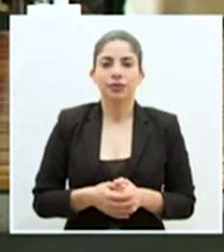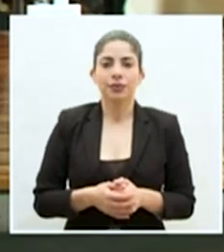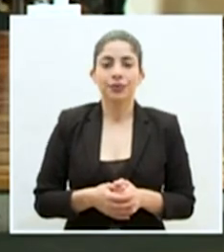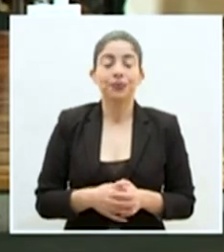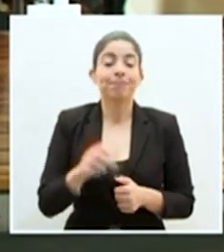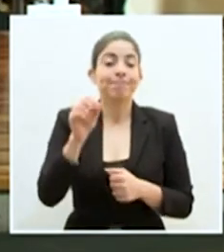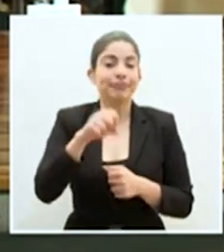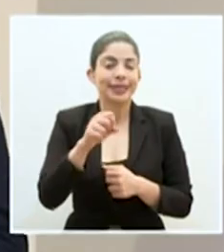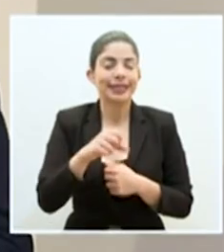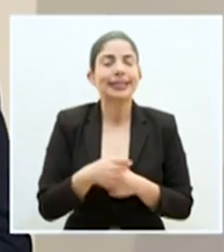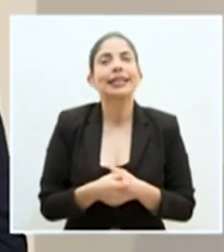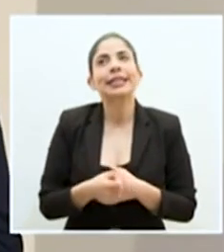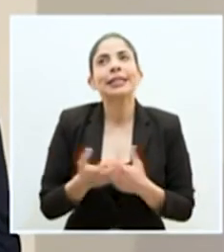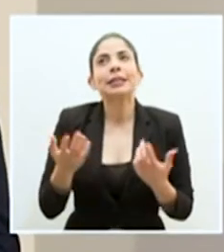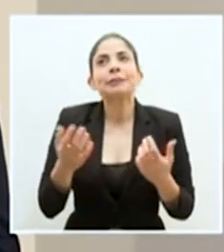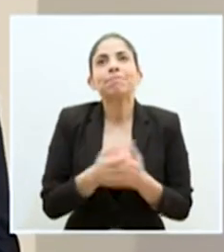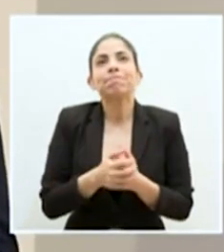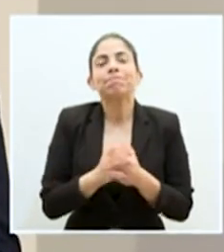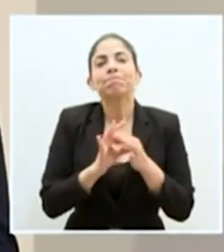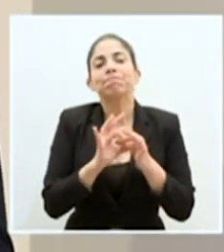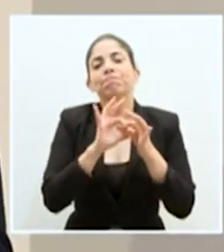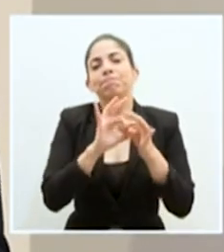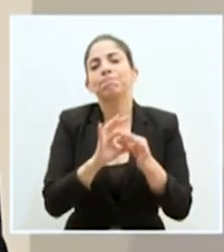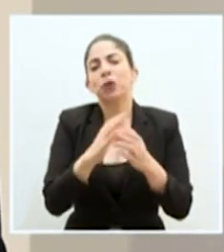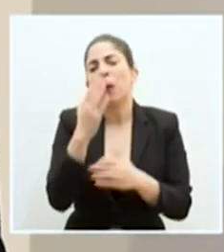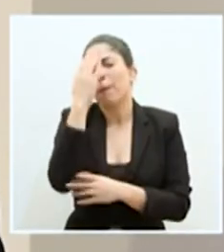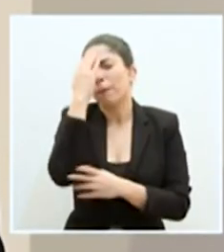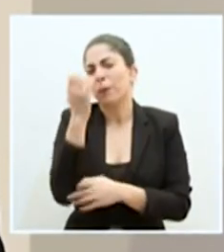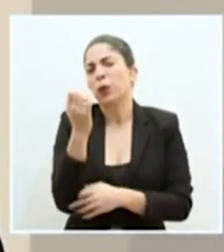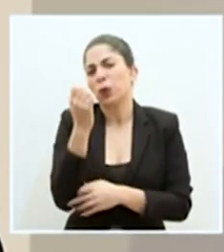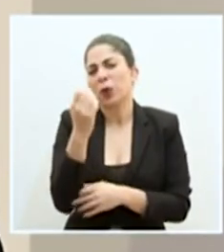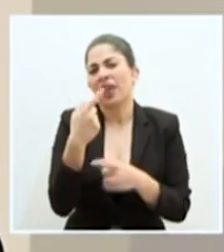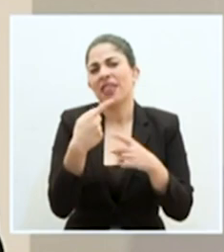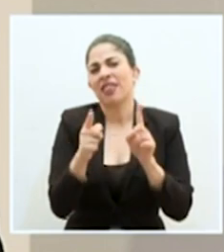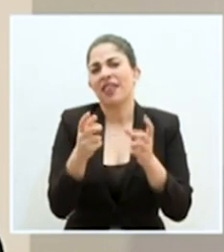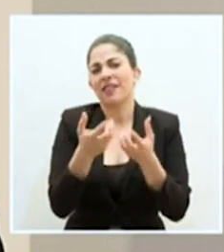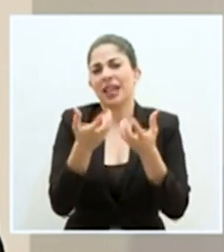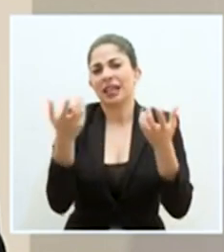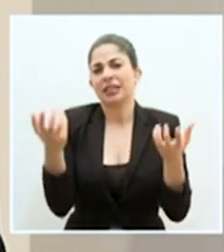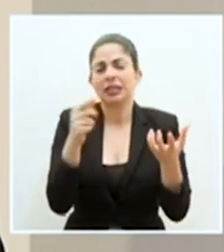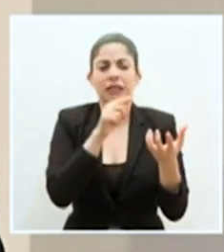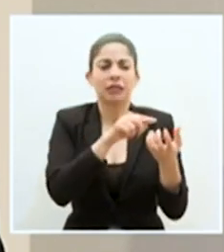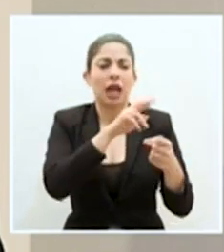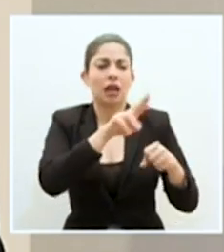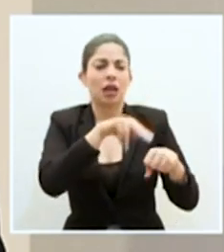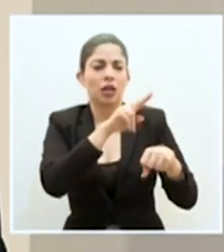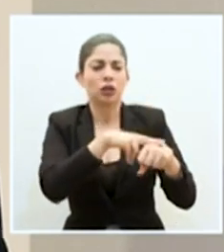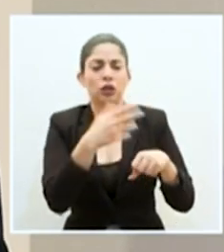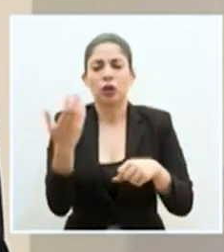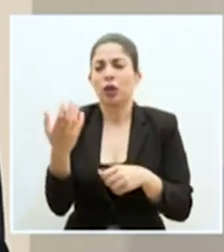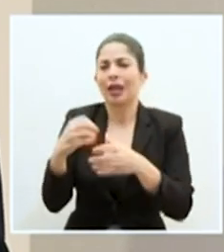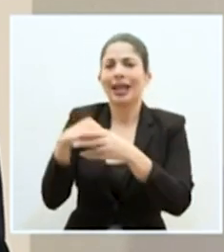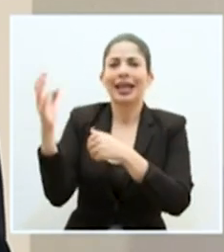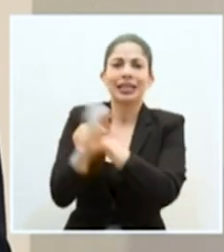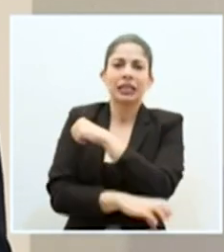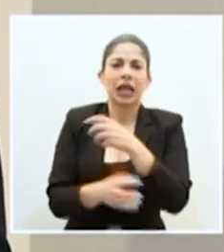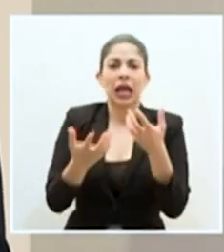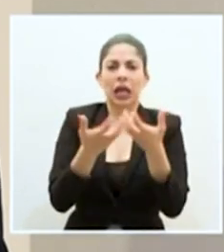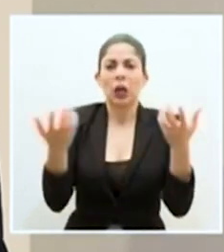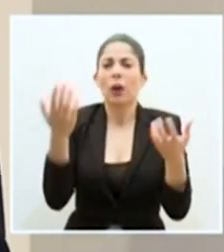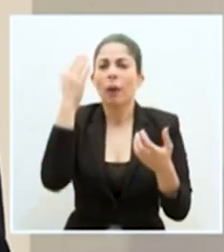Sí, con respecto a por qué se hace esta diferenciación entre nacionales y extranjeros, en realidad eso se vio.